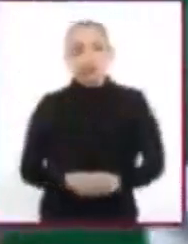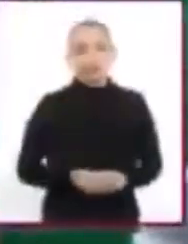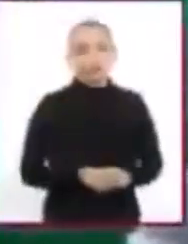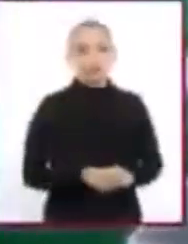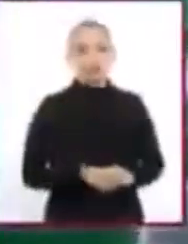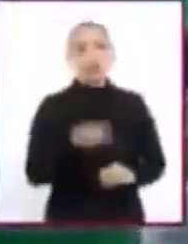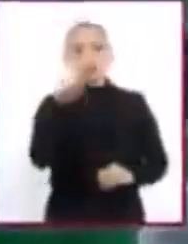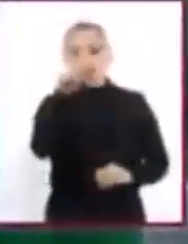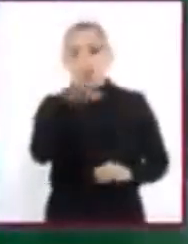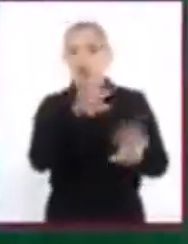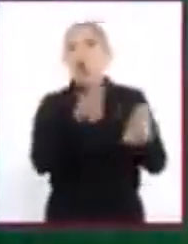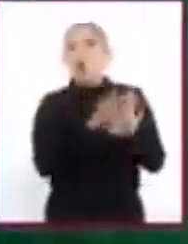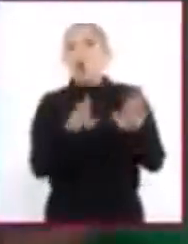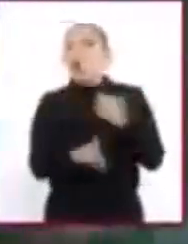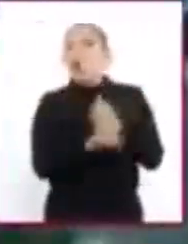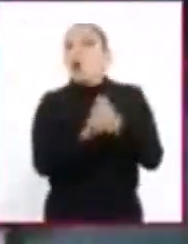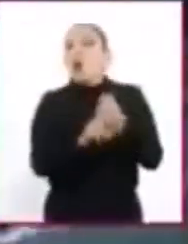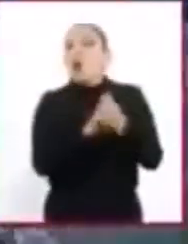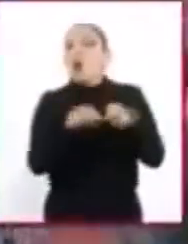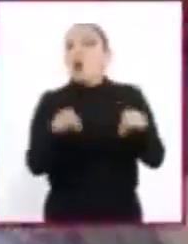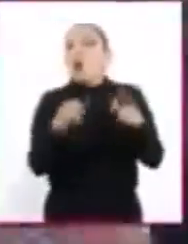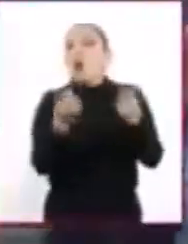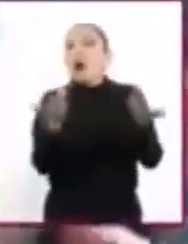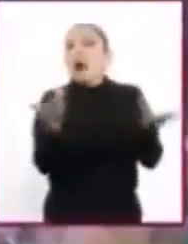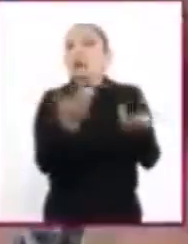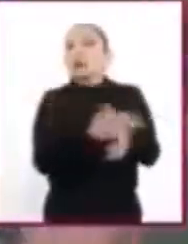¿Y tú, cómo resuelves tus conflictos?